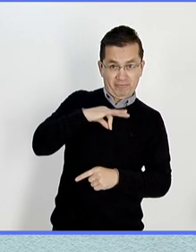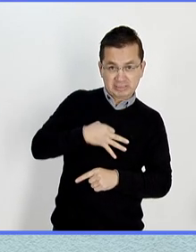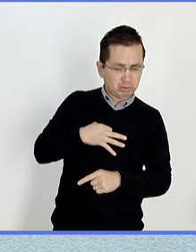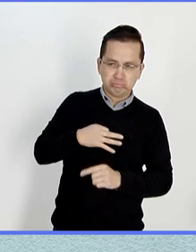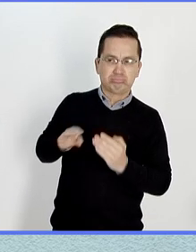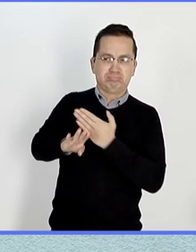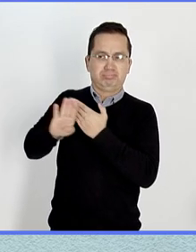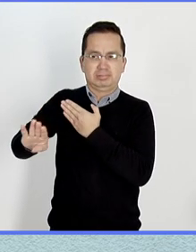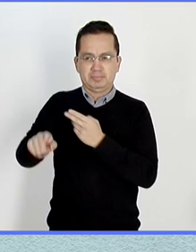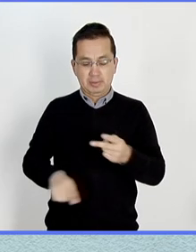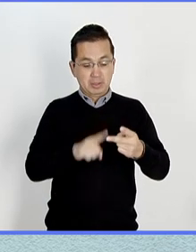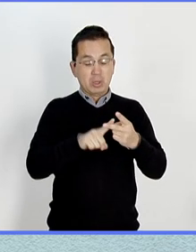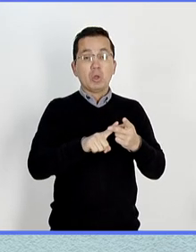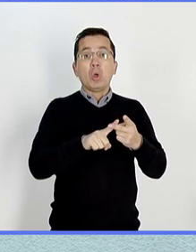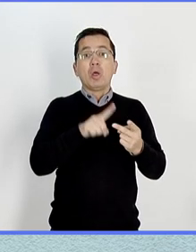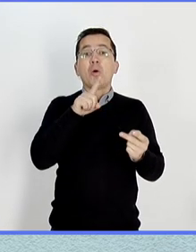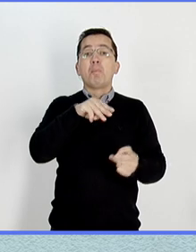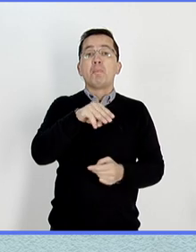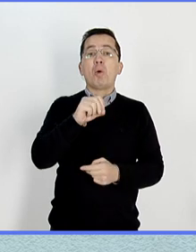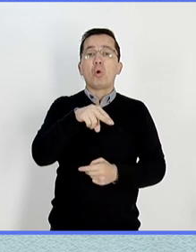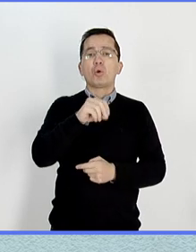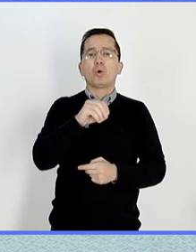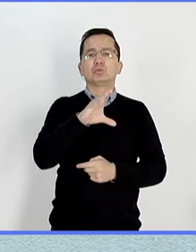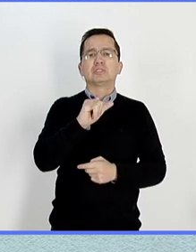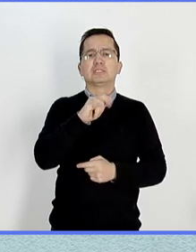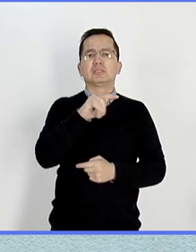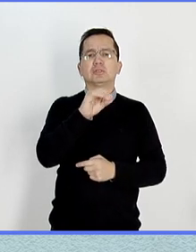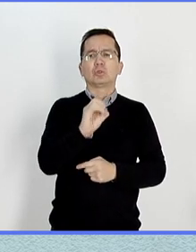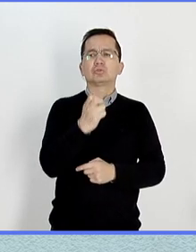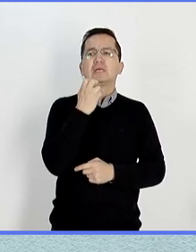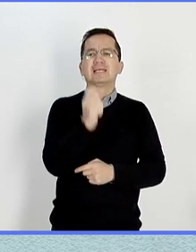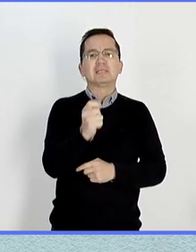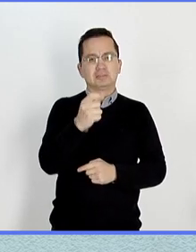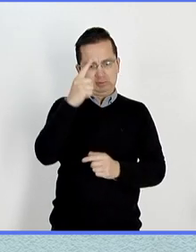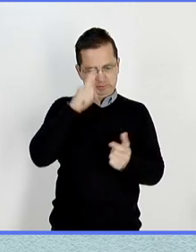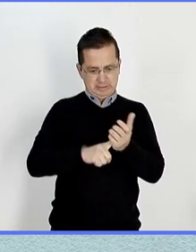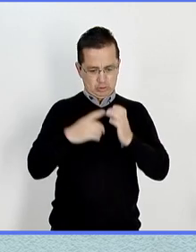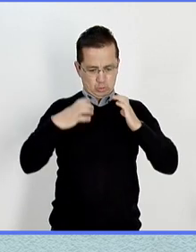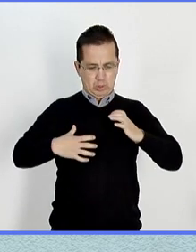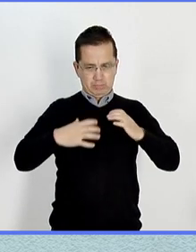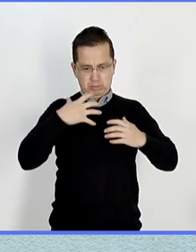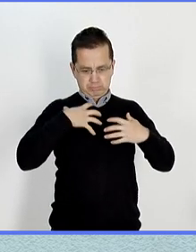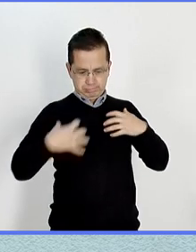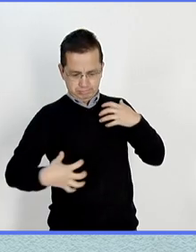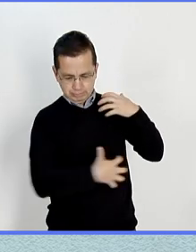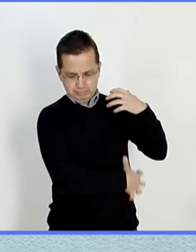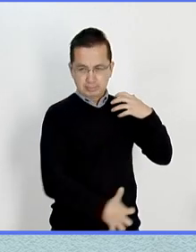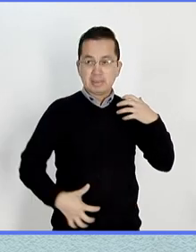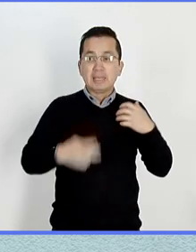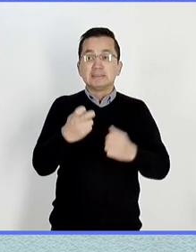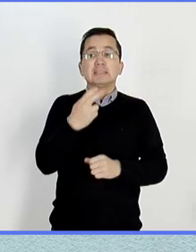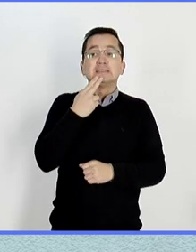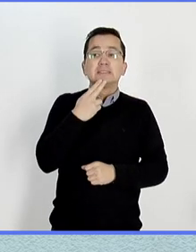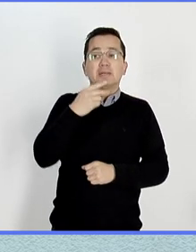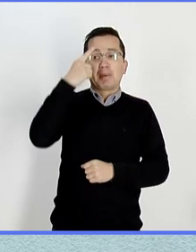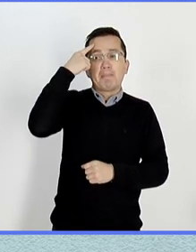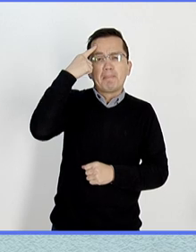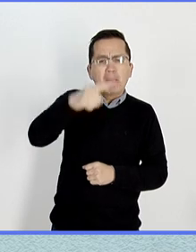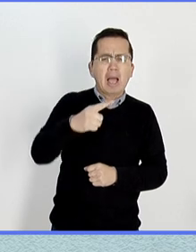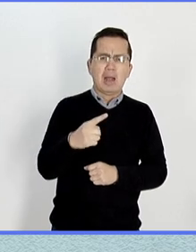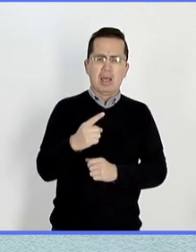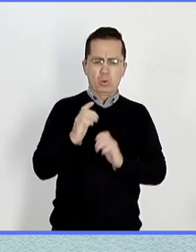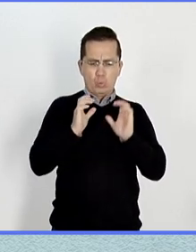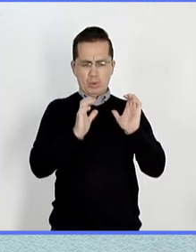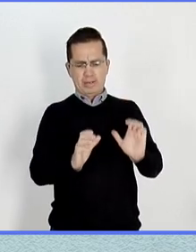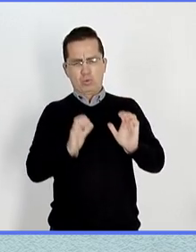Los monocitos, que migran a los diferentes tejidos, y ahí se convierten en macrófagos para cuidar